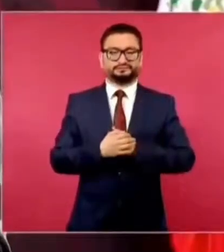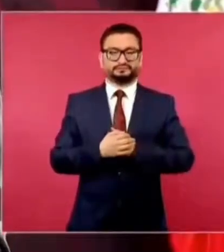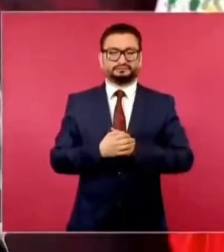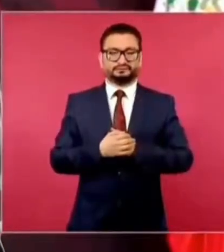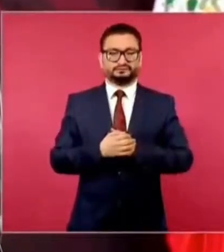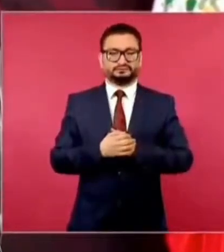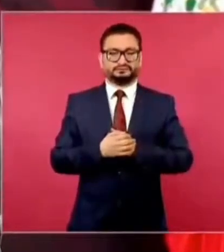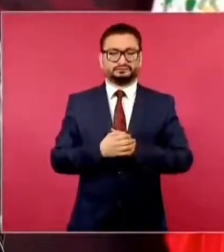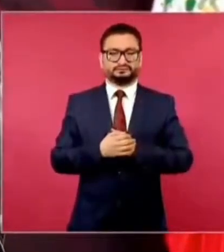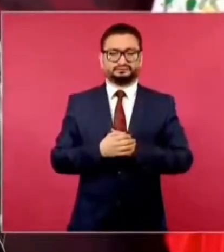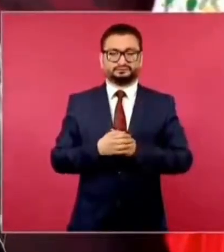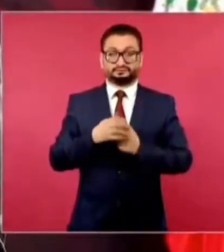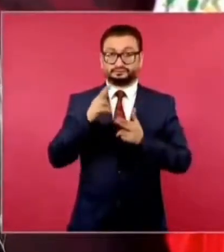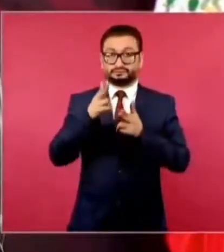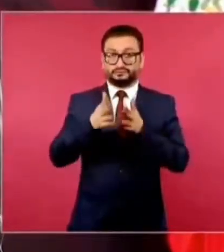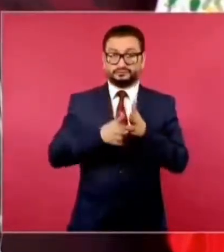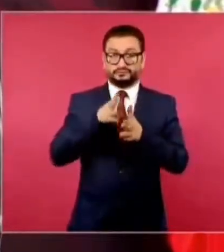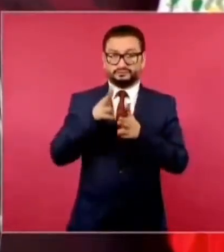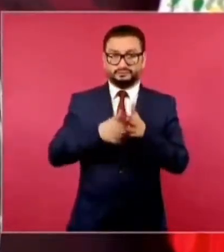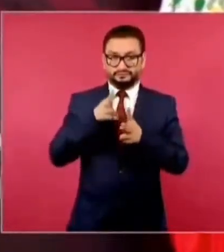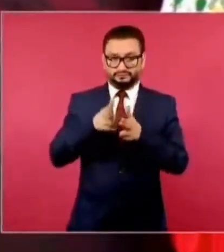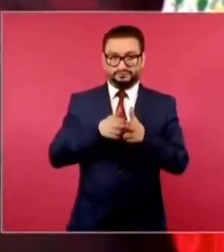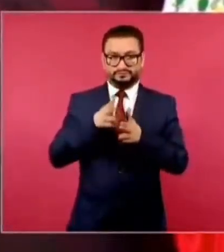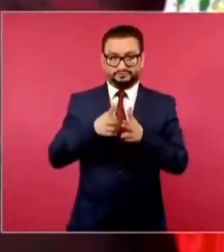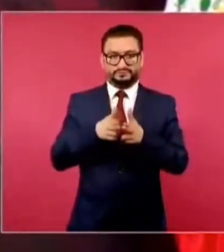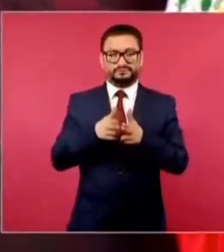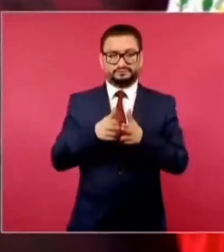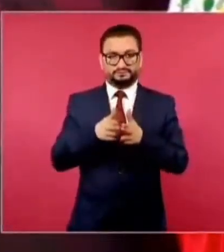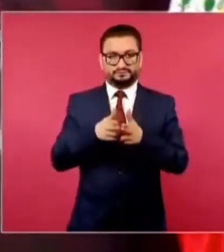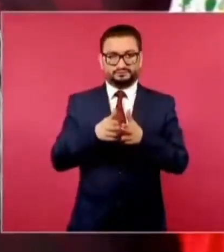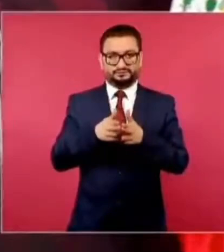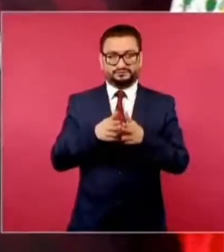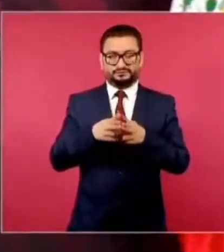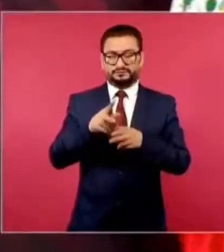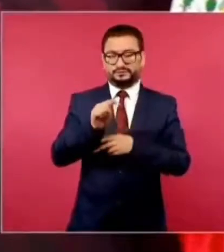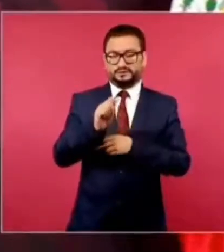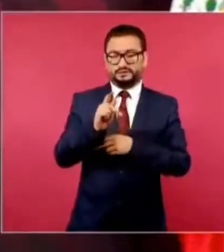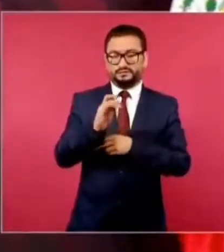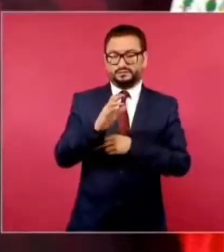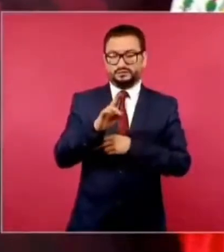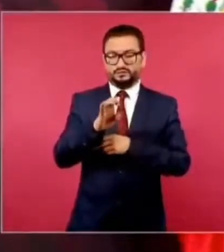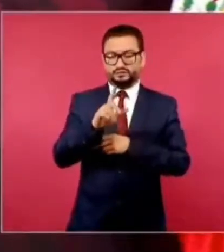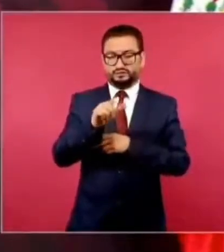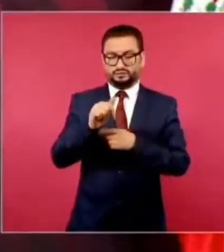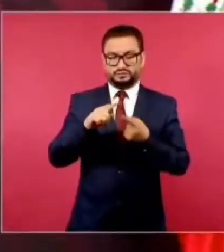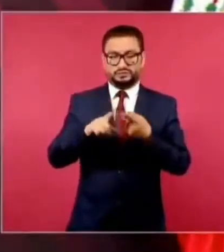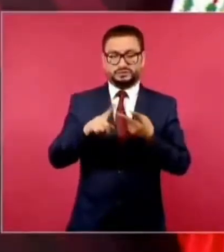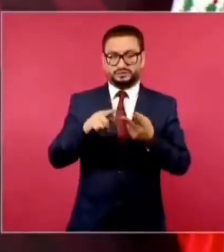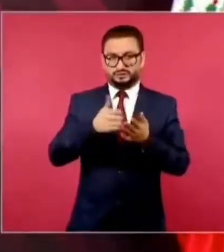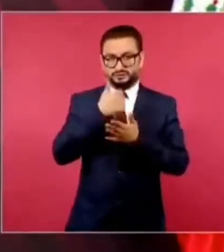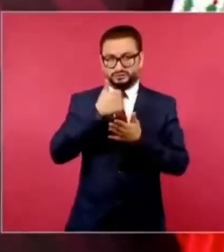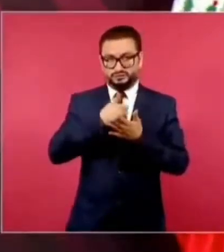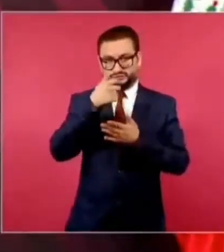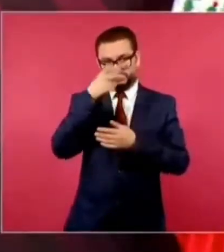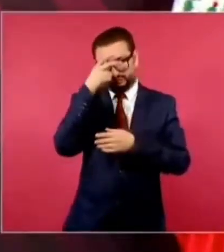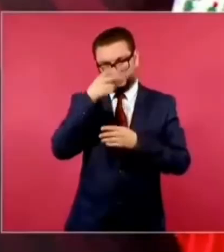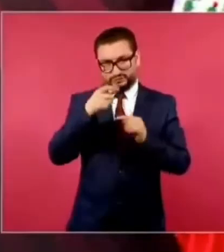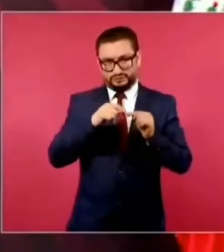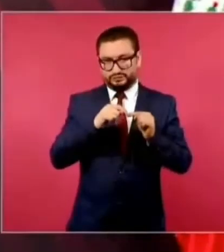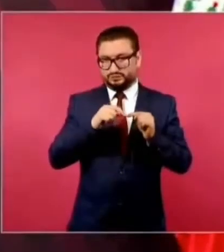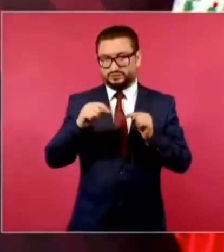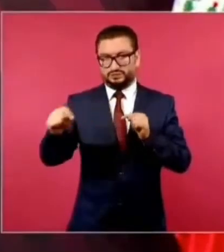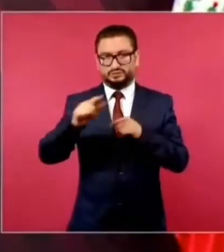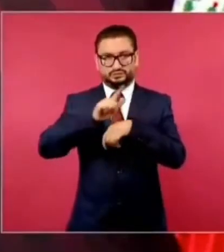el tren de Tapachula, de Ciudad de Hidalgo a Guatemala.